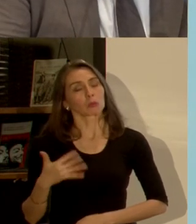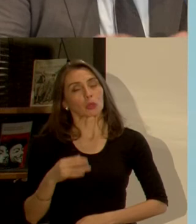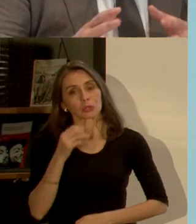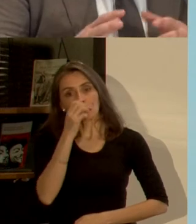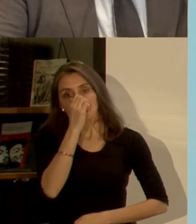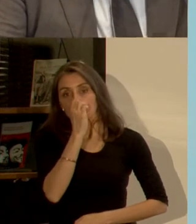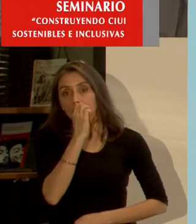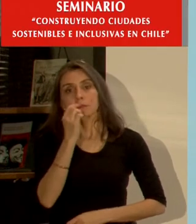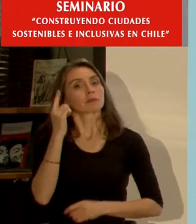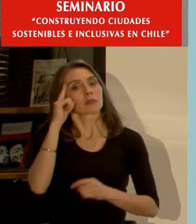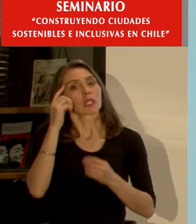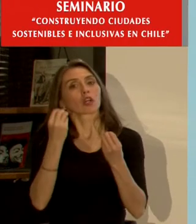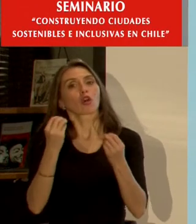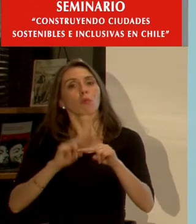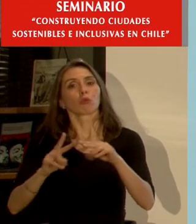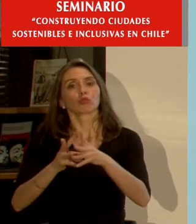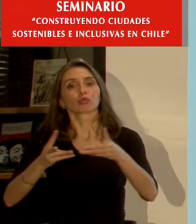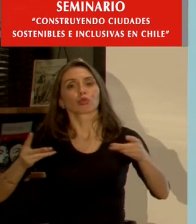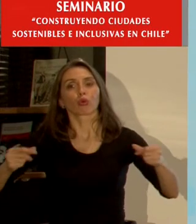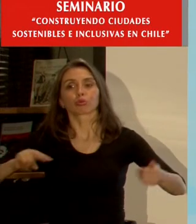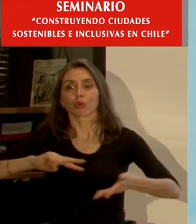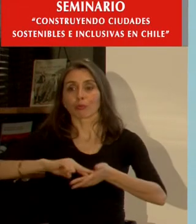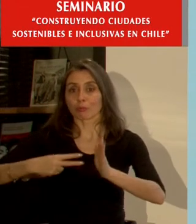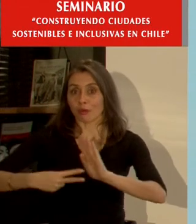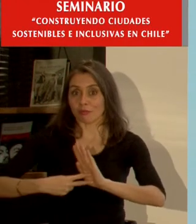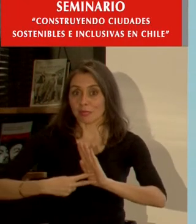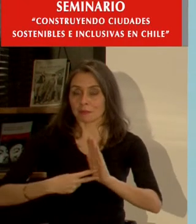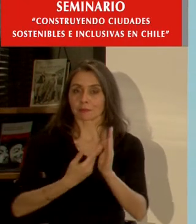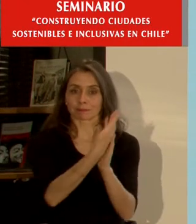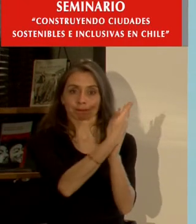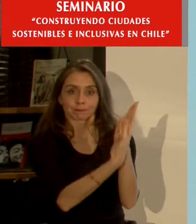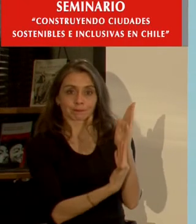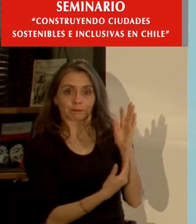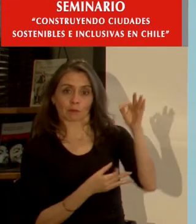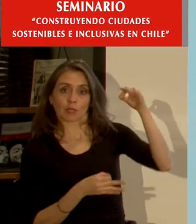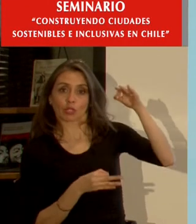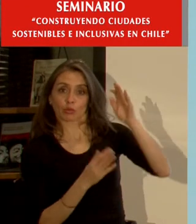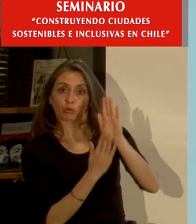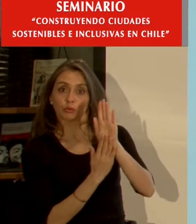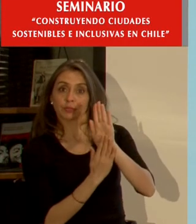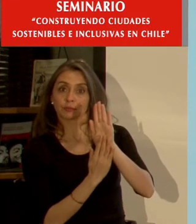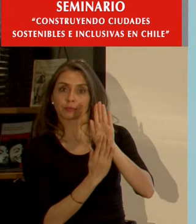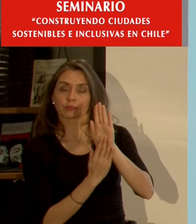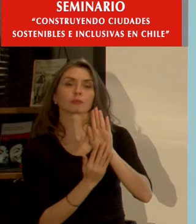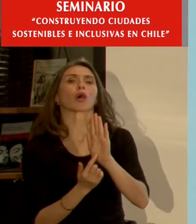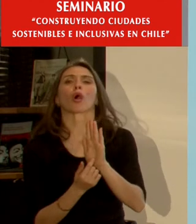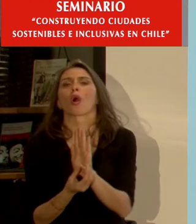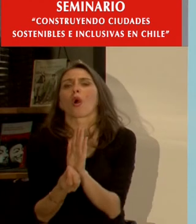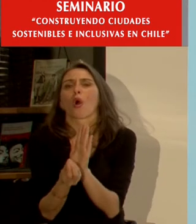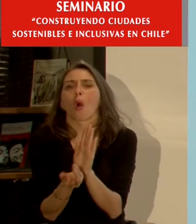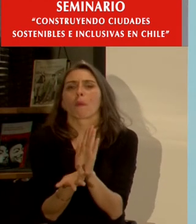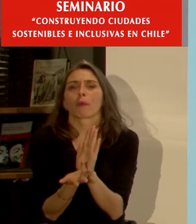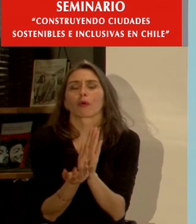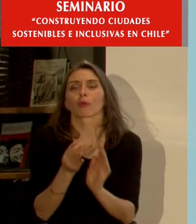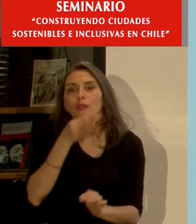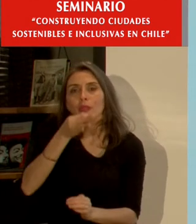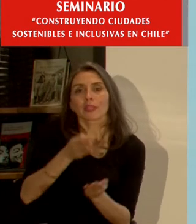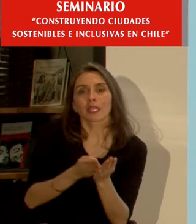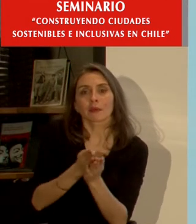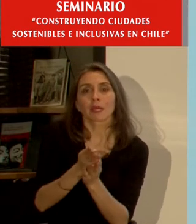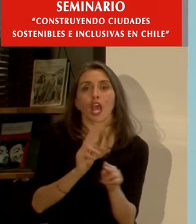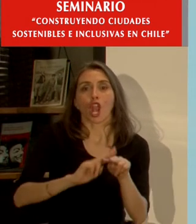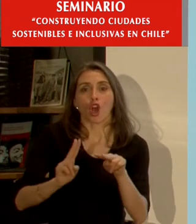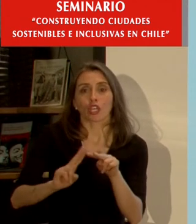en la definición final de problema los instrumentos en sí como lo decía al principio si las